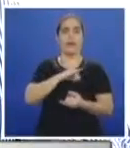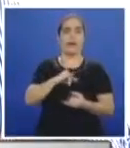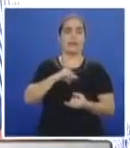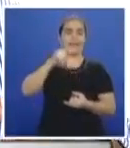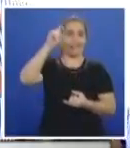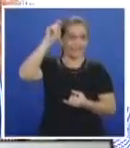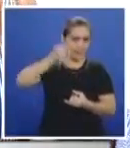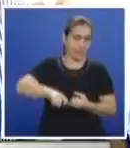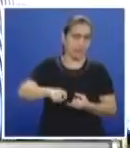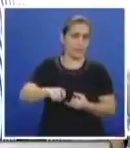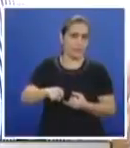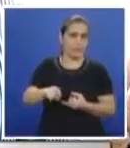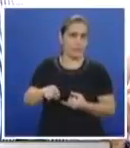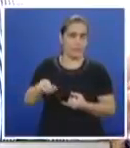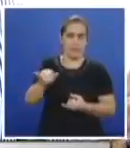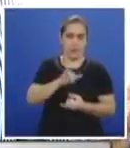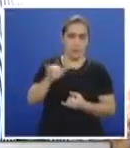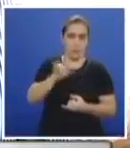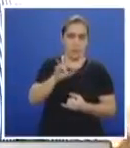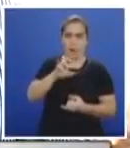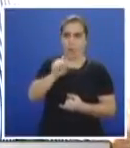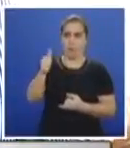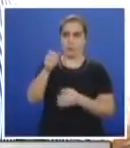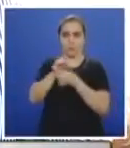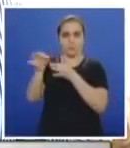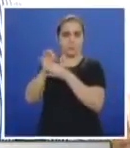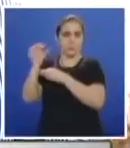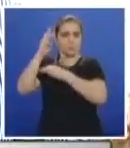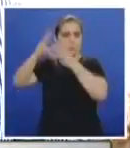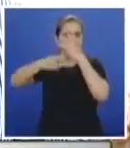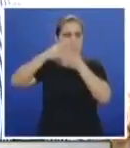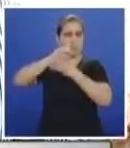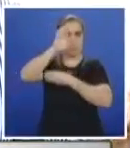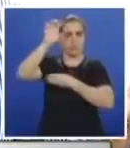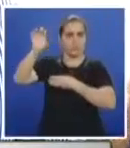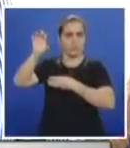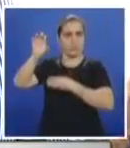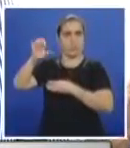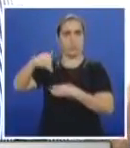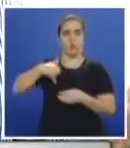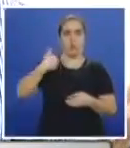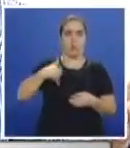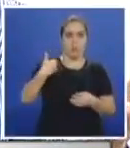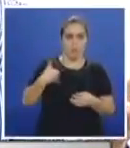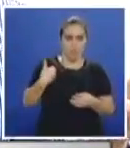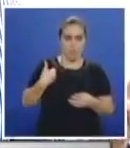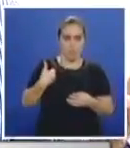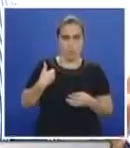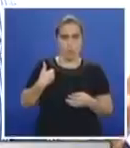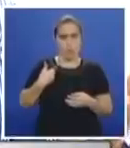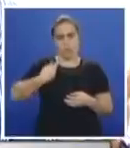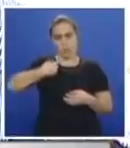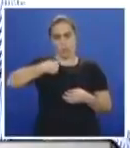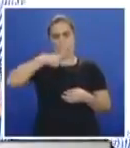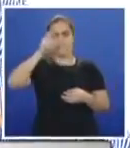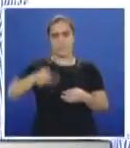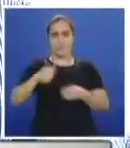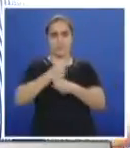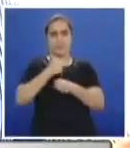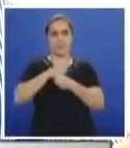a ser como todas las ciudades modernas en el mundo. A que los muchachos, los ejecutivos,